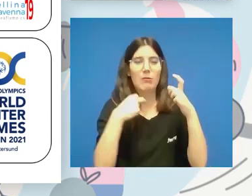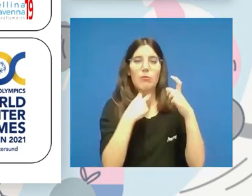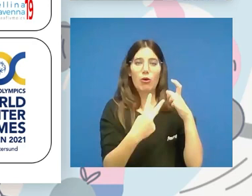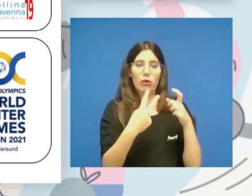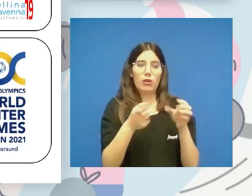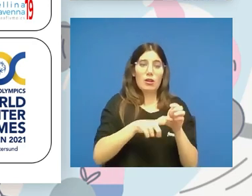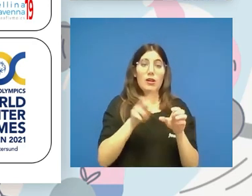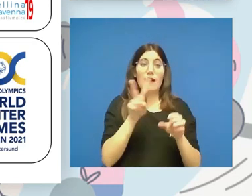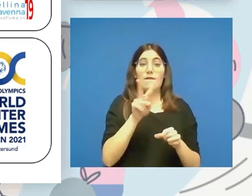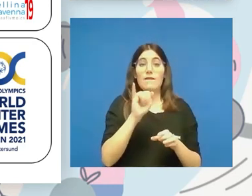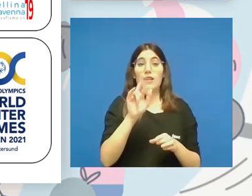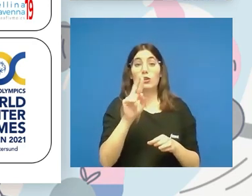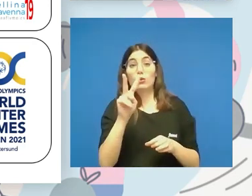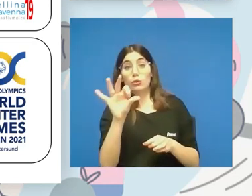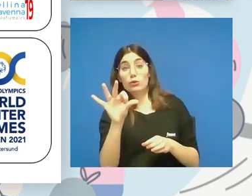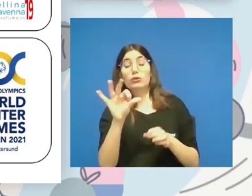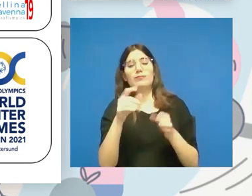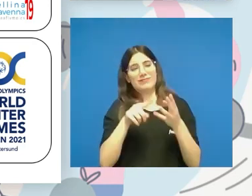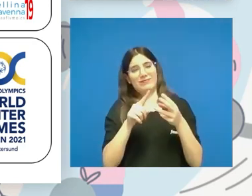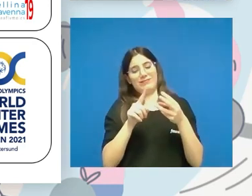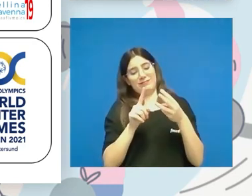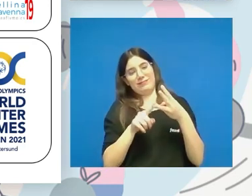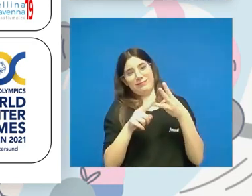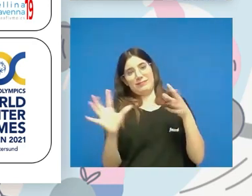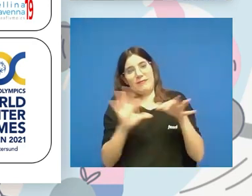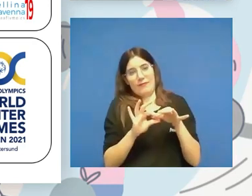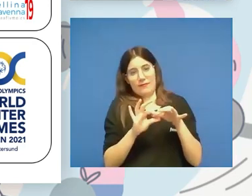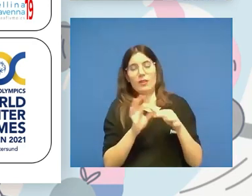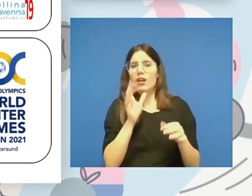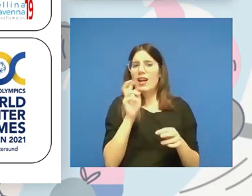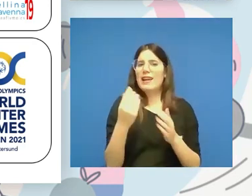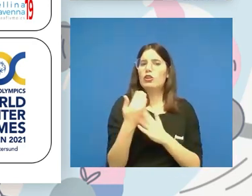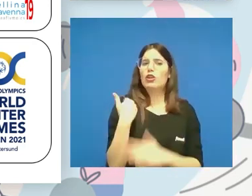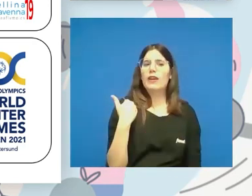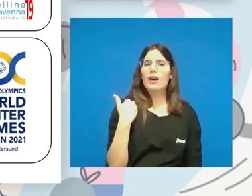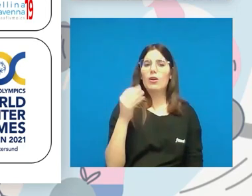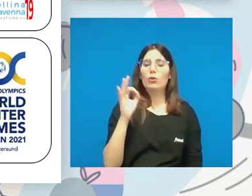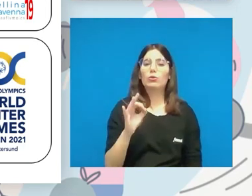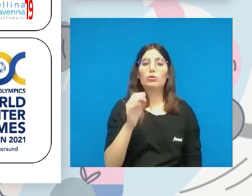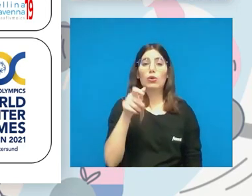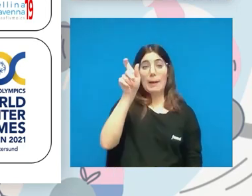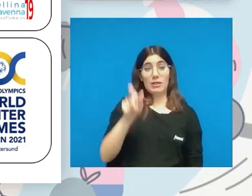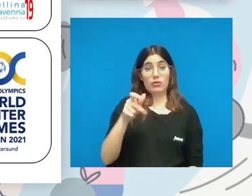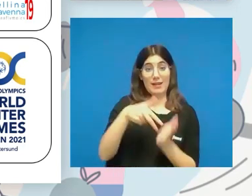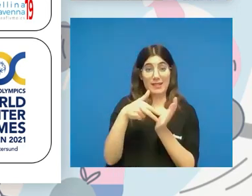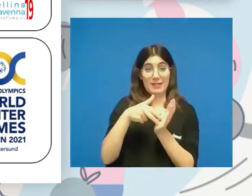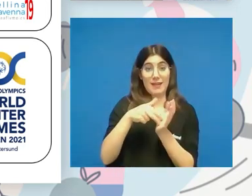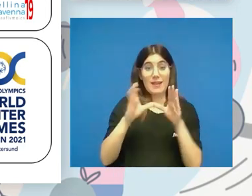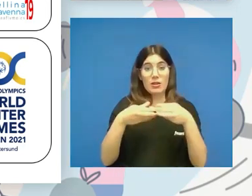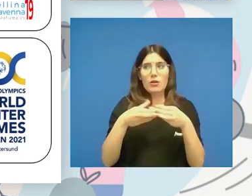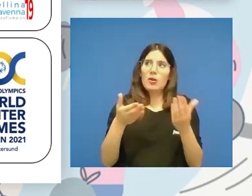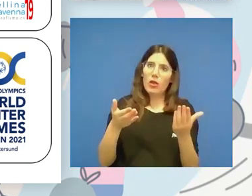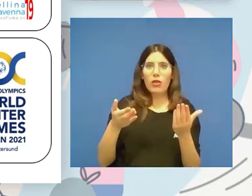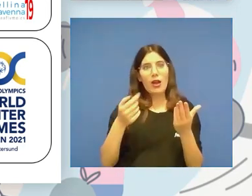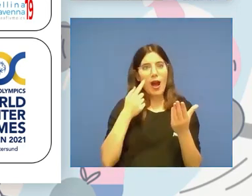de Virtus y sus grandes juegos, pero ahora ya tienen un poco... Y el otro día, de hecho, la persona que está en ese grupo, Jan Bars, pues oye, plantea a la hora